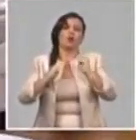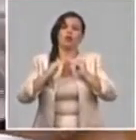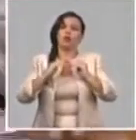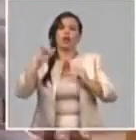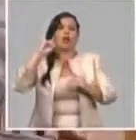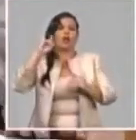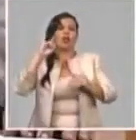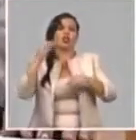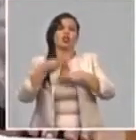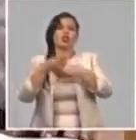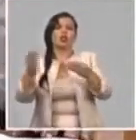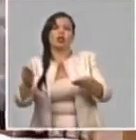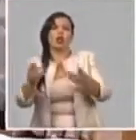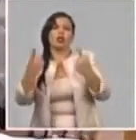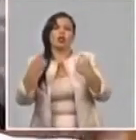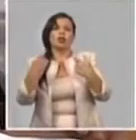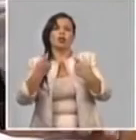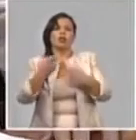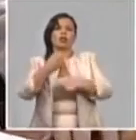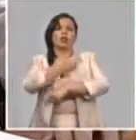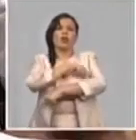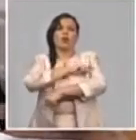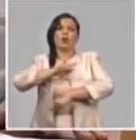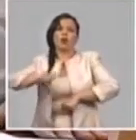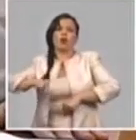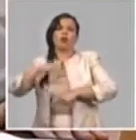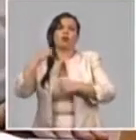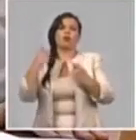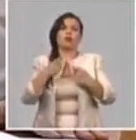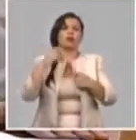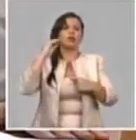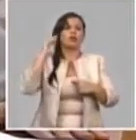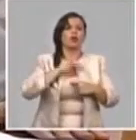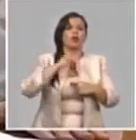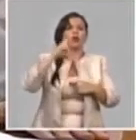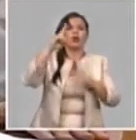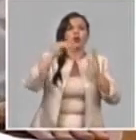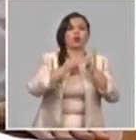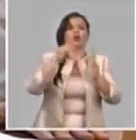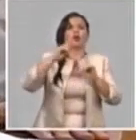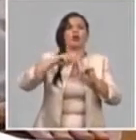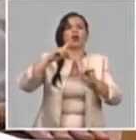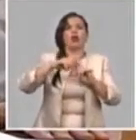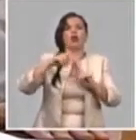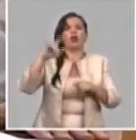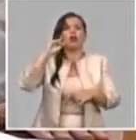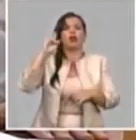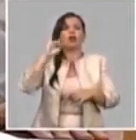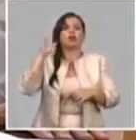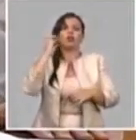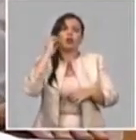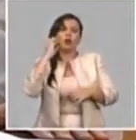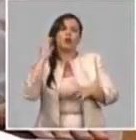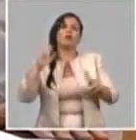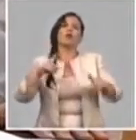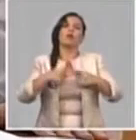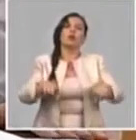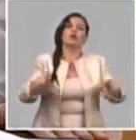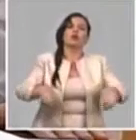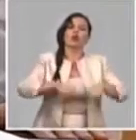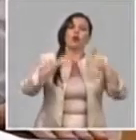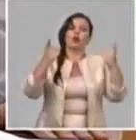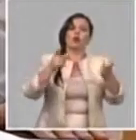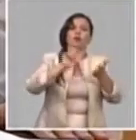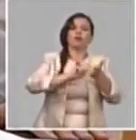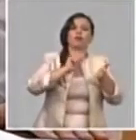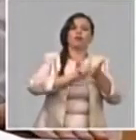significa para que nuestro pueblo conozca unas 2.000 tonladas de leche en polvo, pero a pesar de la dificultad se cumplieron los compromisos de la canasta básica